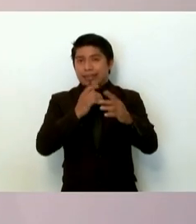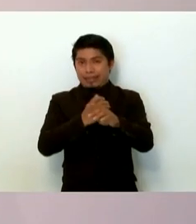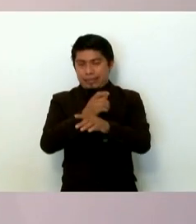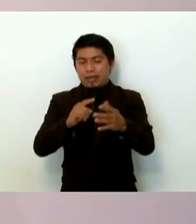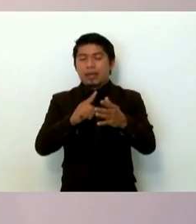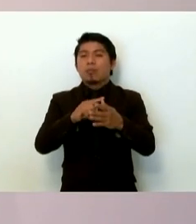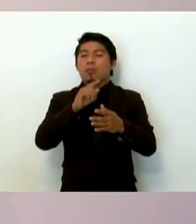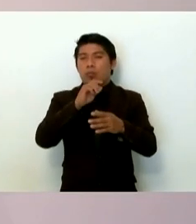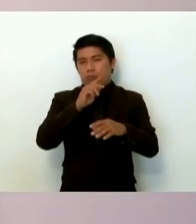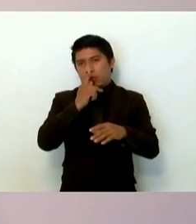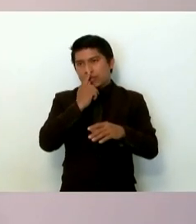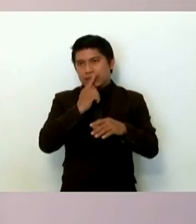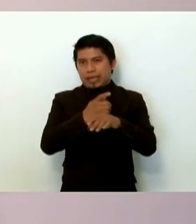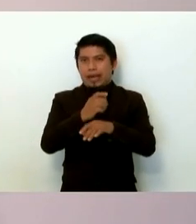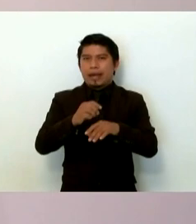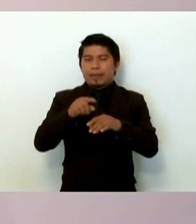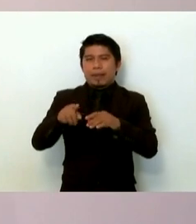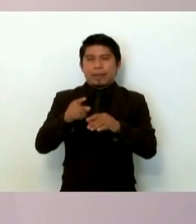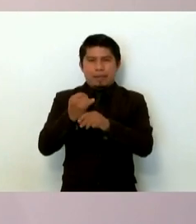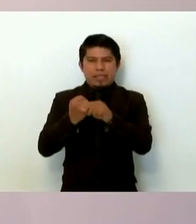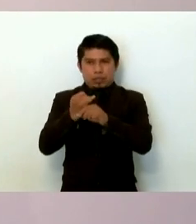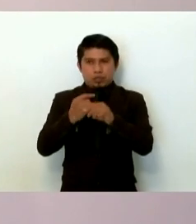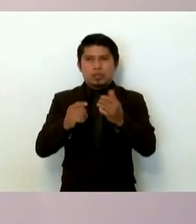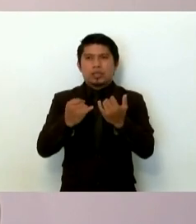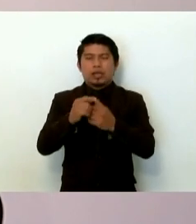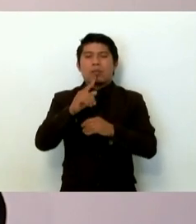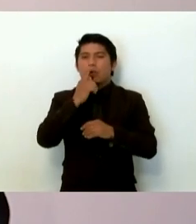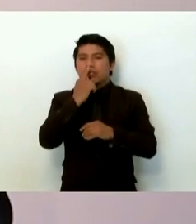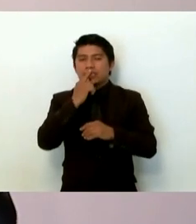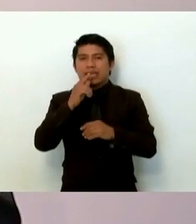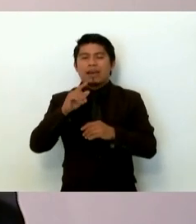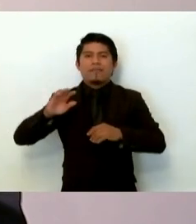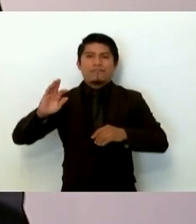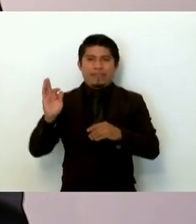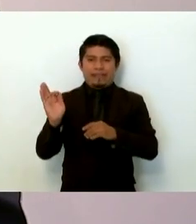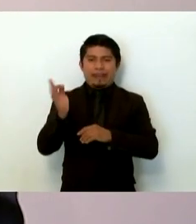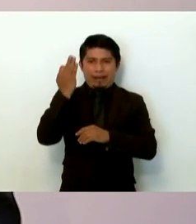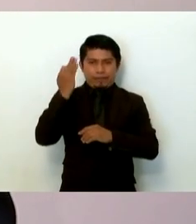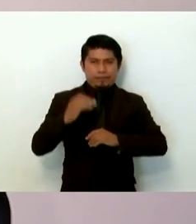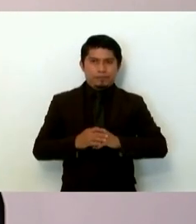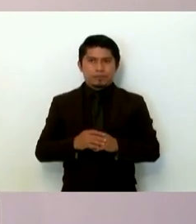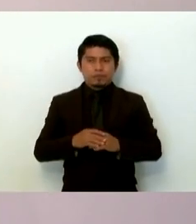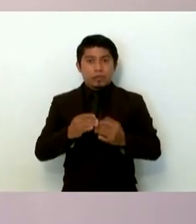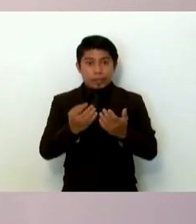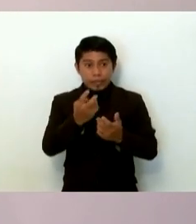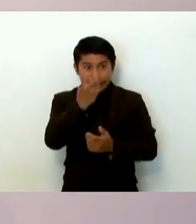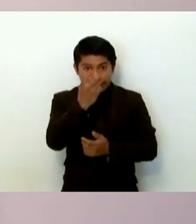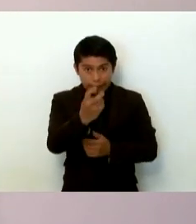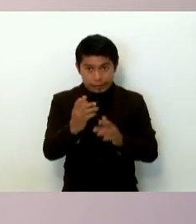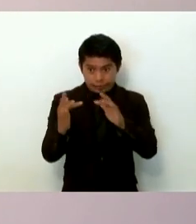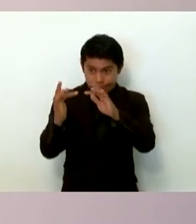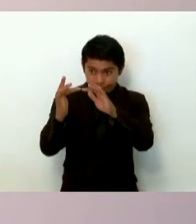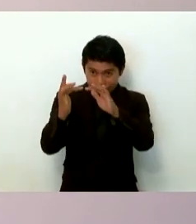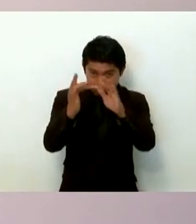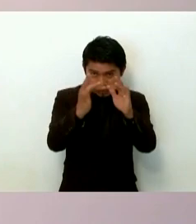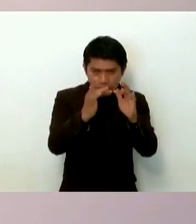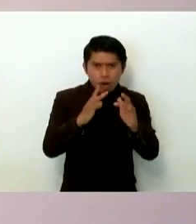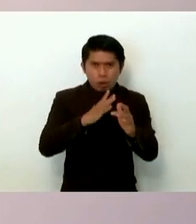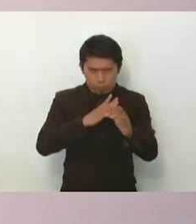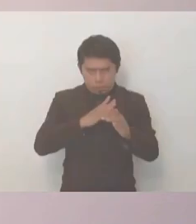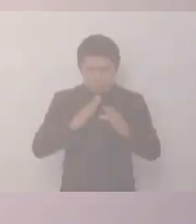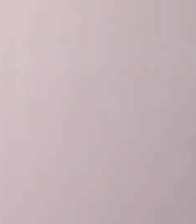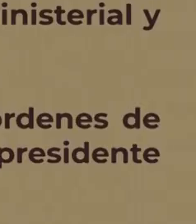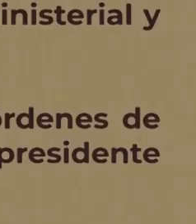la policía estatal ministerial y con la policía federal preventiva. Y que en esta red se involucraba